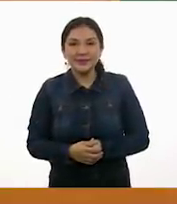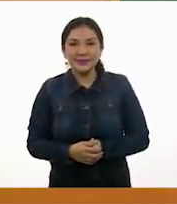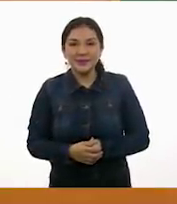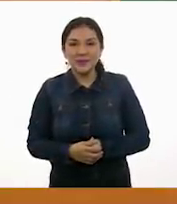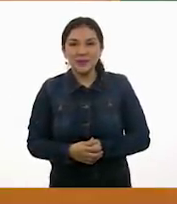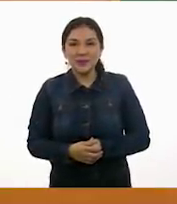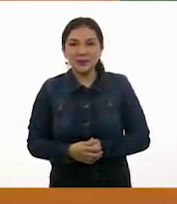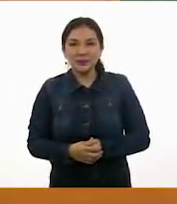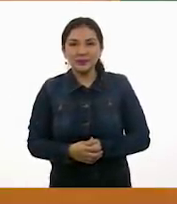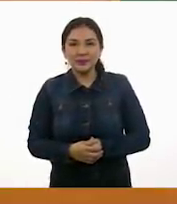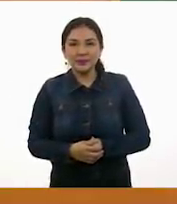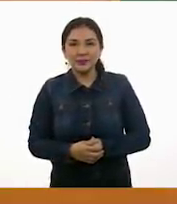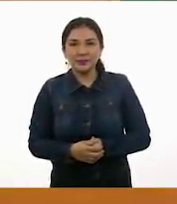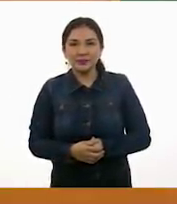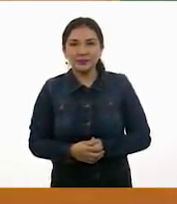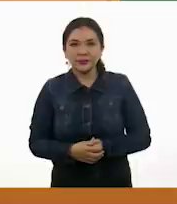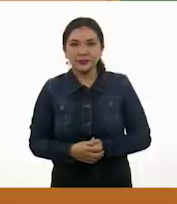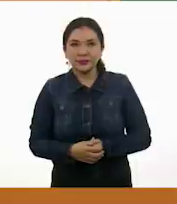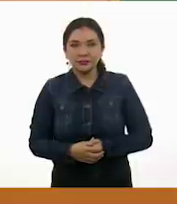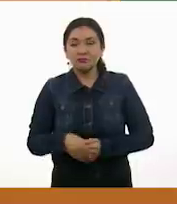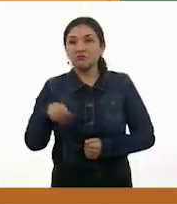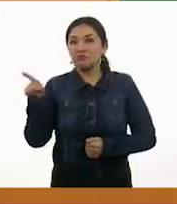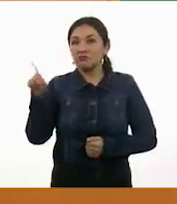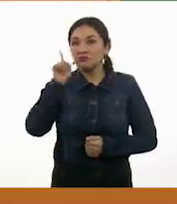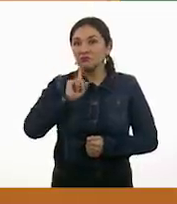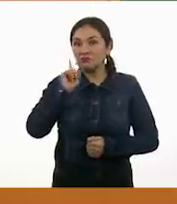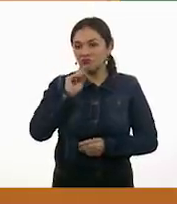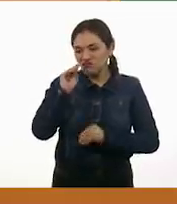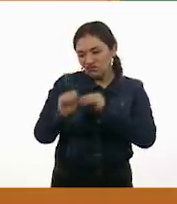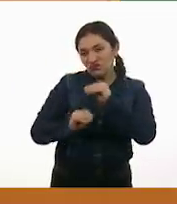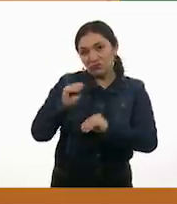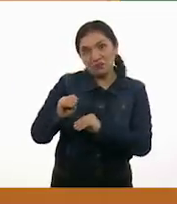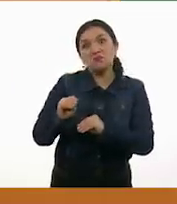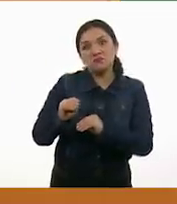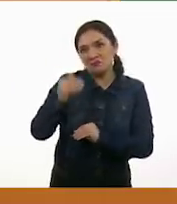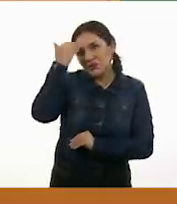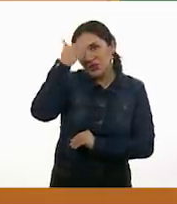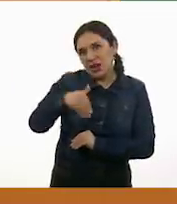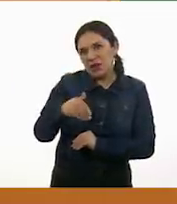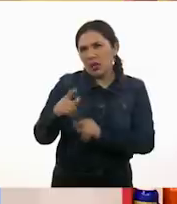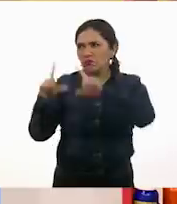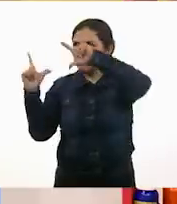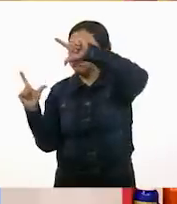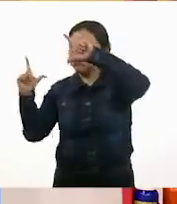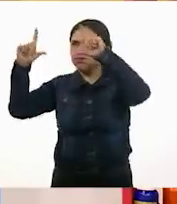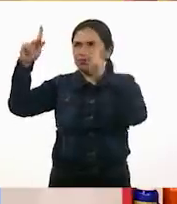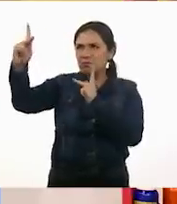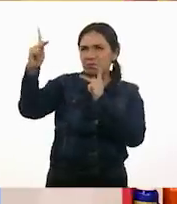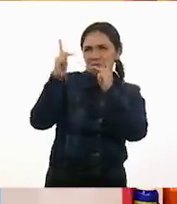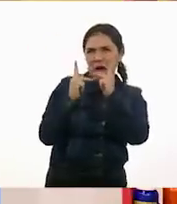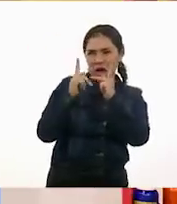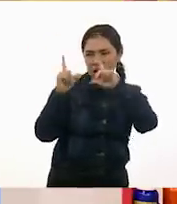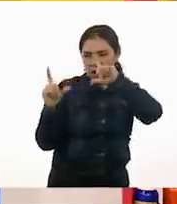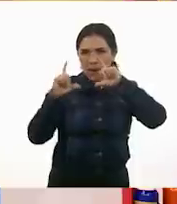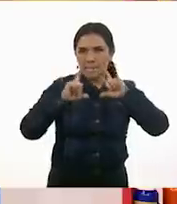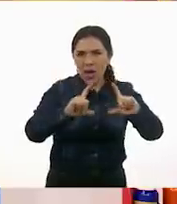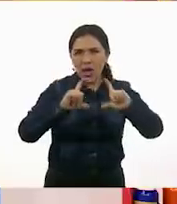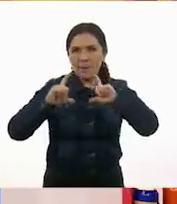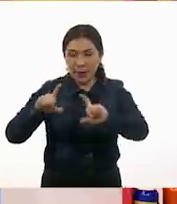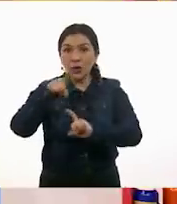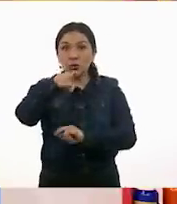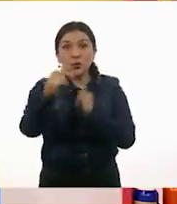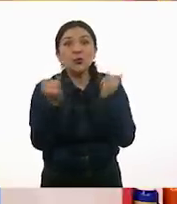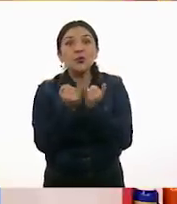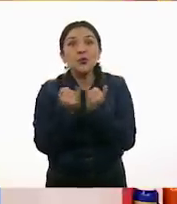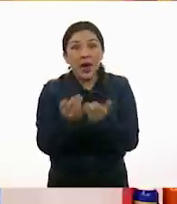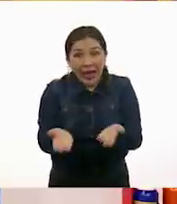va así. Alexia está muy bien. Su estrategia va muy bien, Alexia. Comparando la figura. Así. Y pegándola. Ustedes en